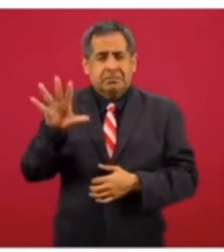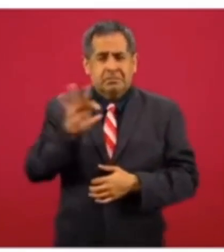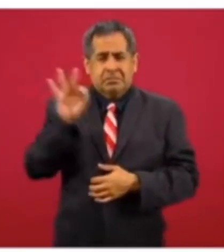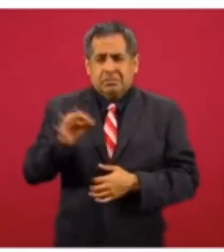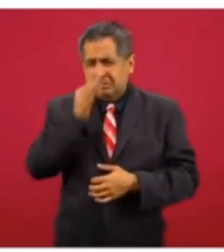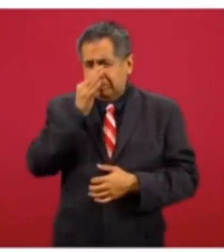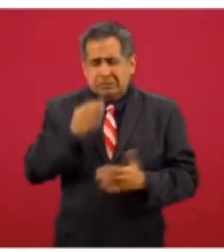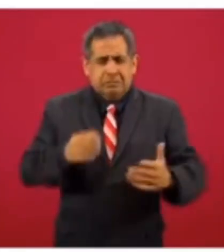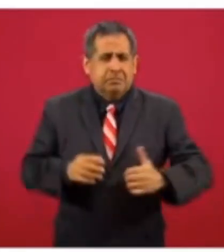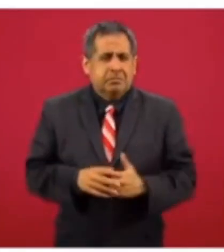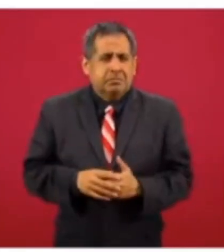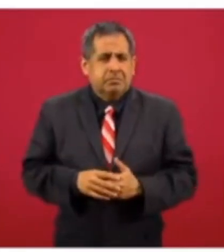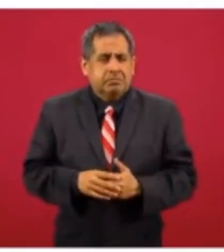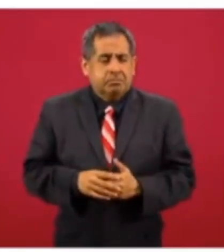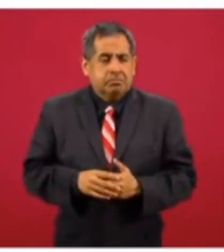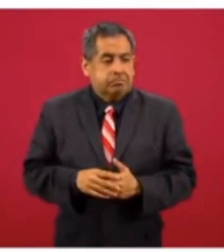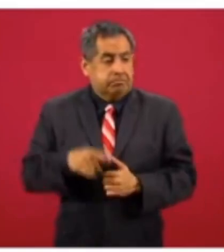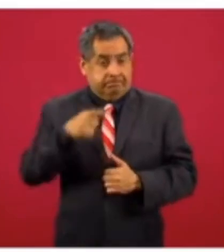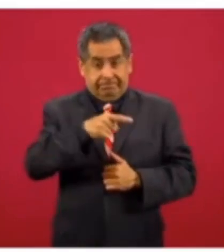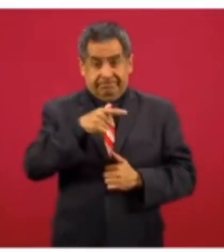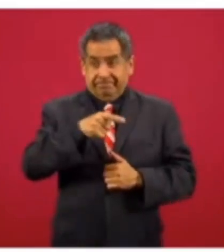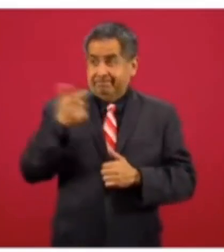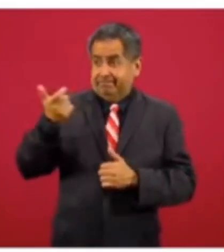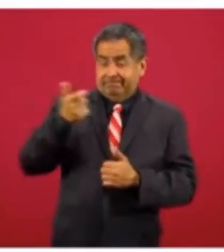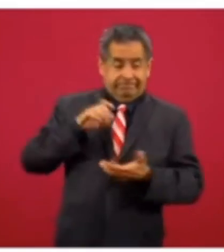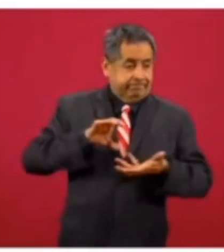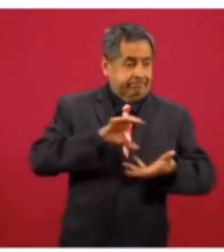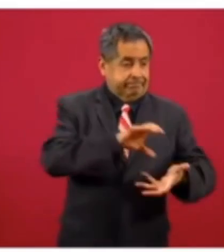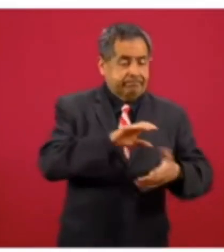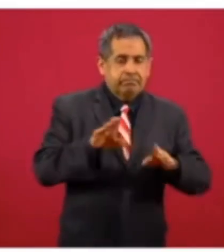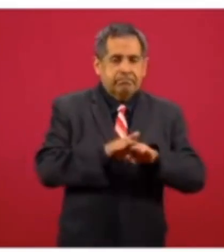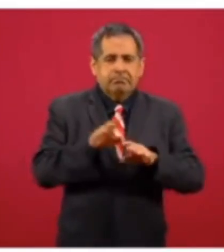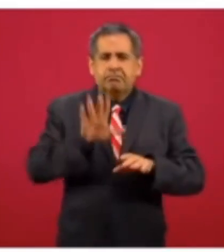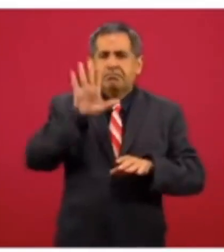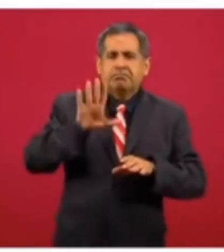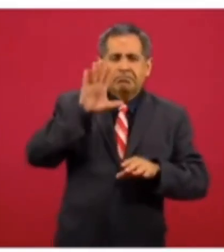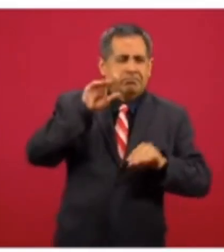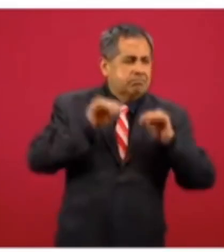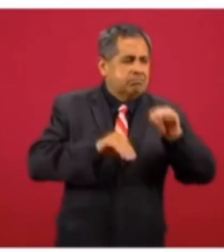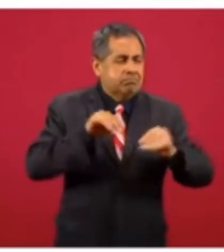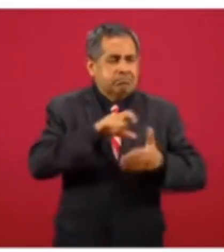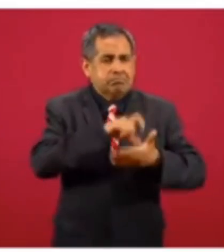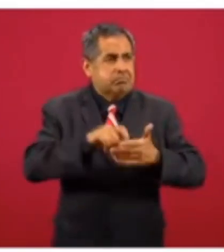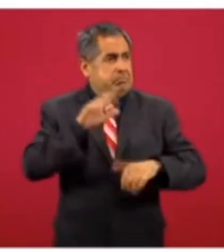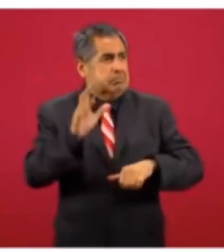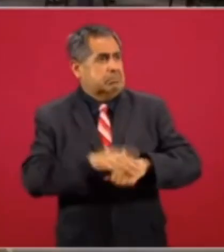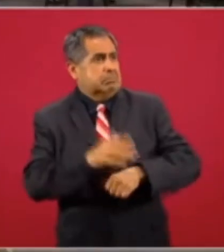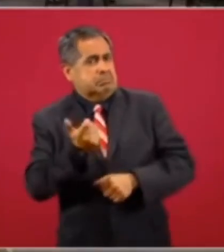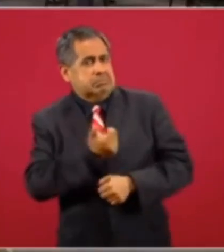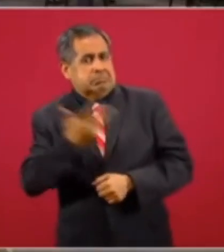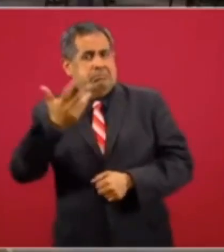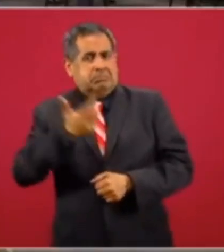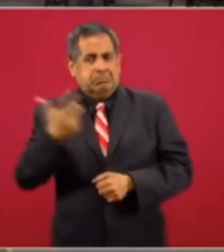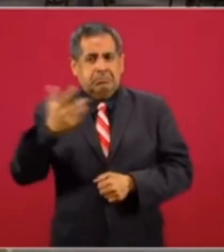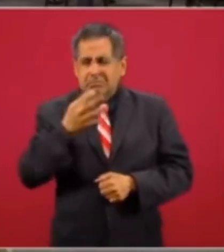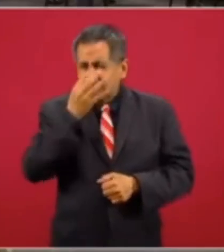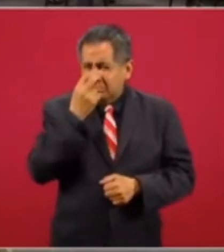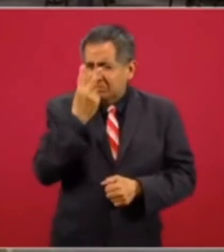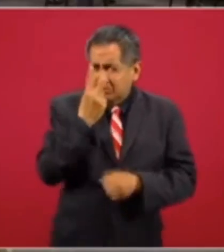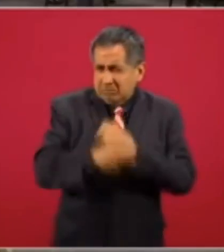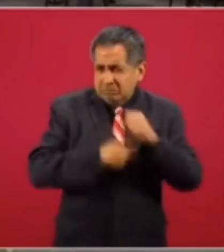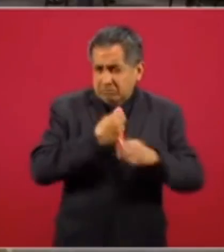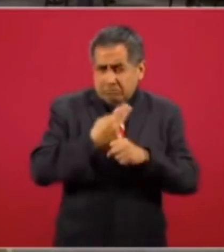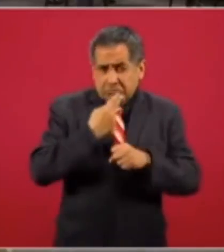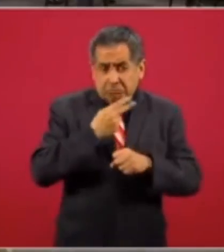este fideicomiso parece haber sido diseñado para adquirir equipos caros y de sólo dos años de vida